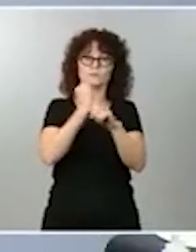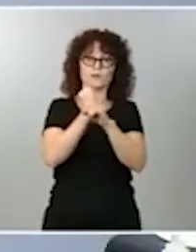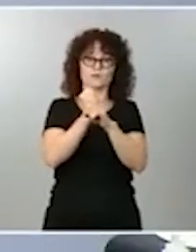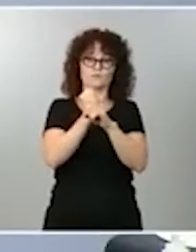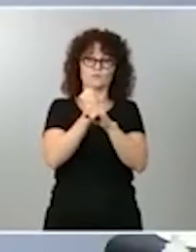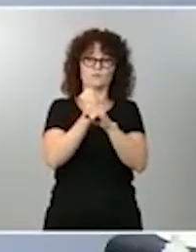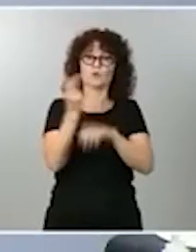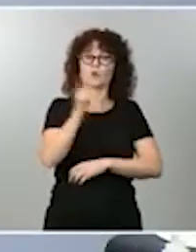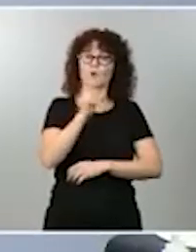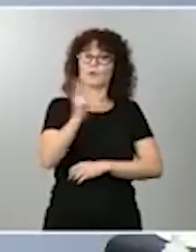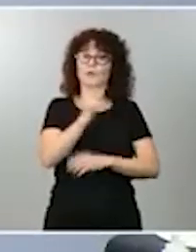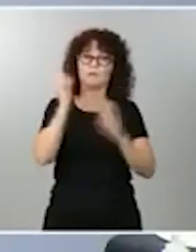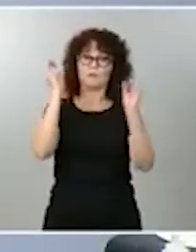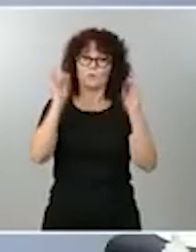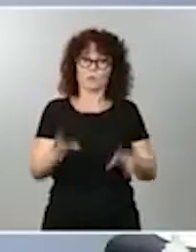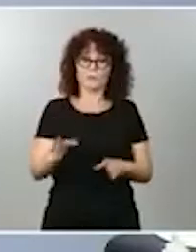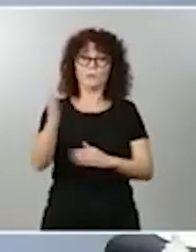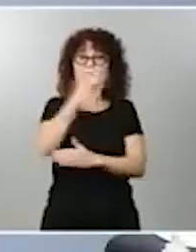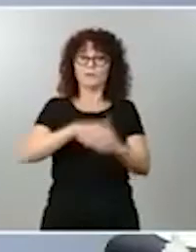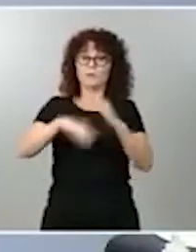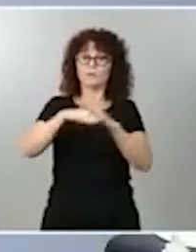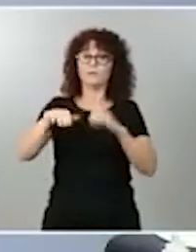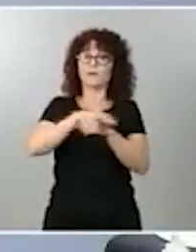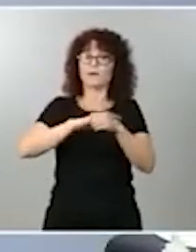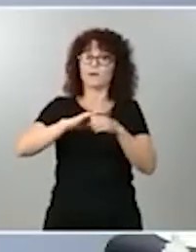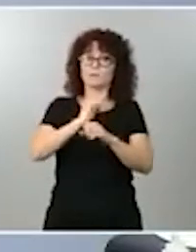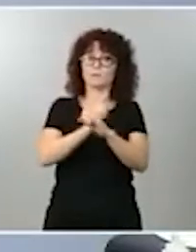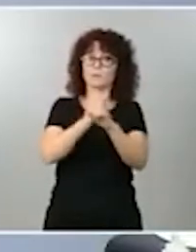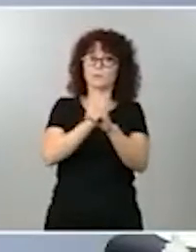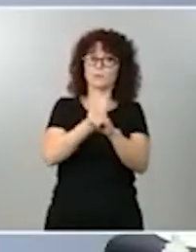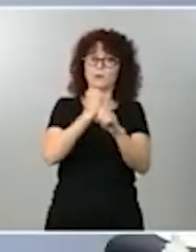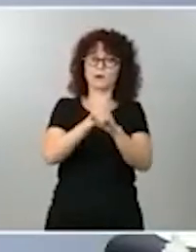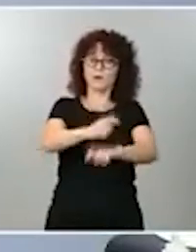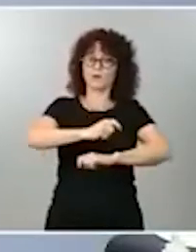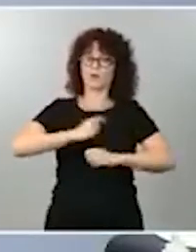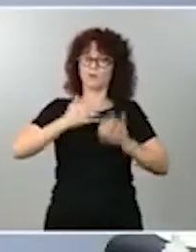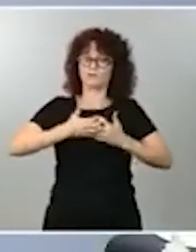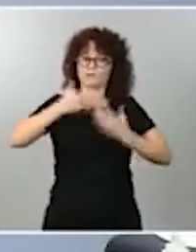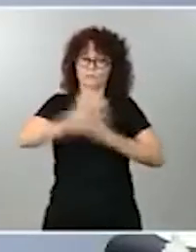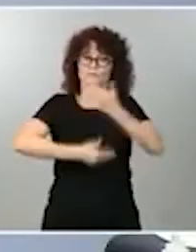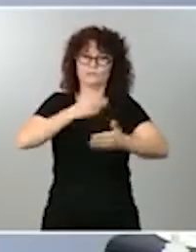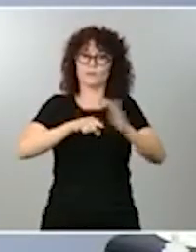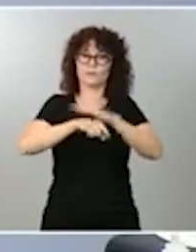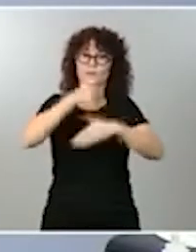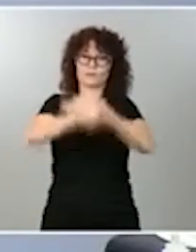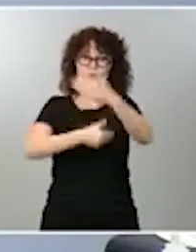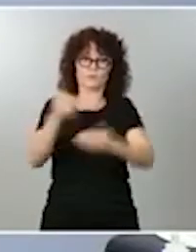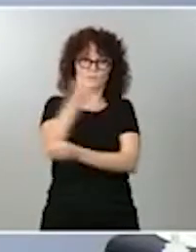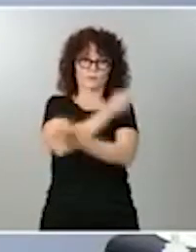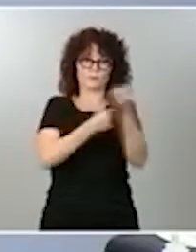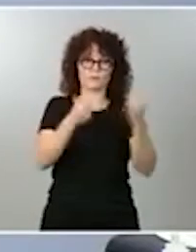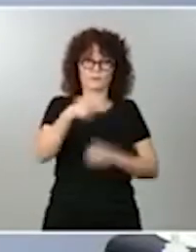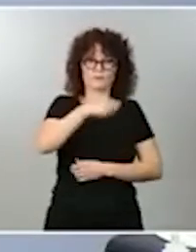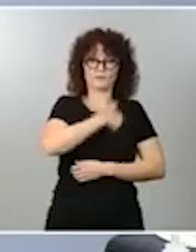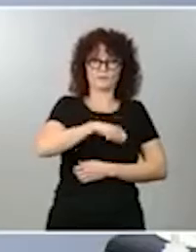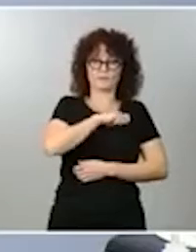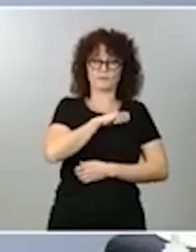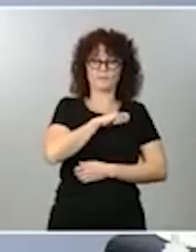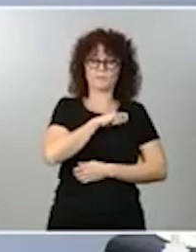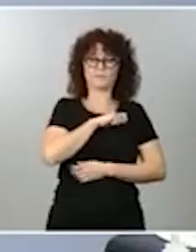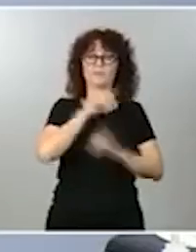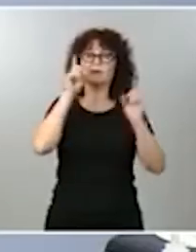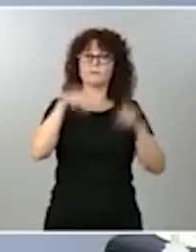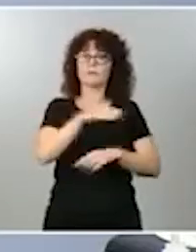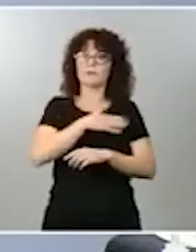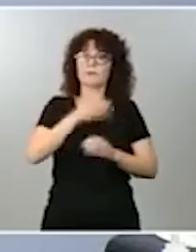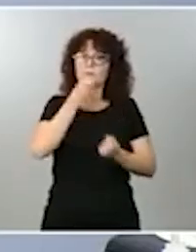igualdad también en el ámbito laboral es un motor de la recuperación en nuestro país. Y termino diciendo una cuestión fundamental.